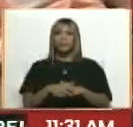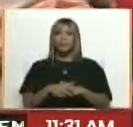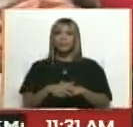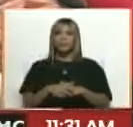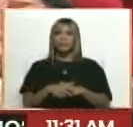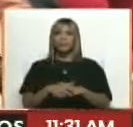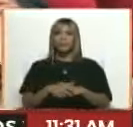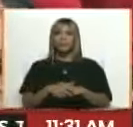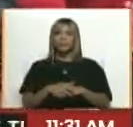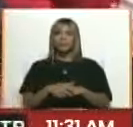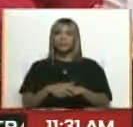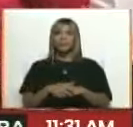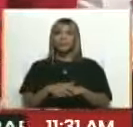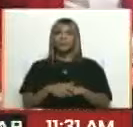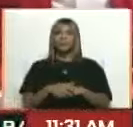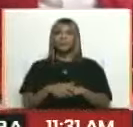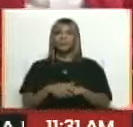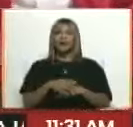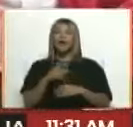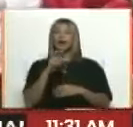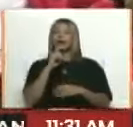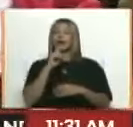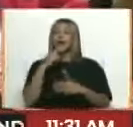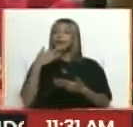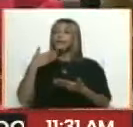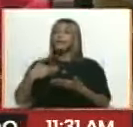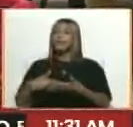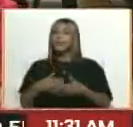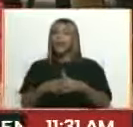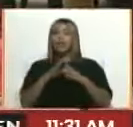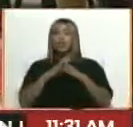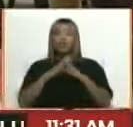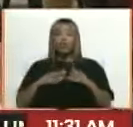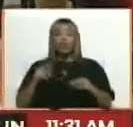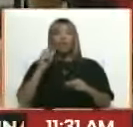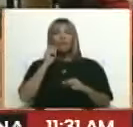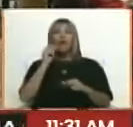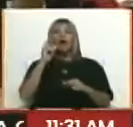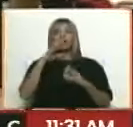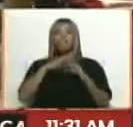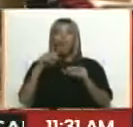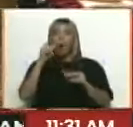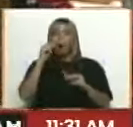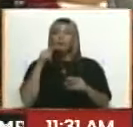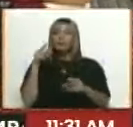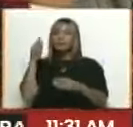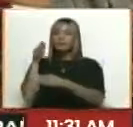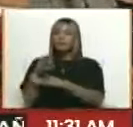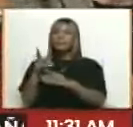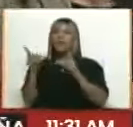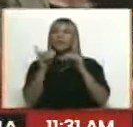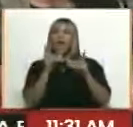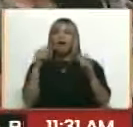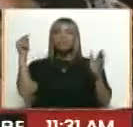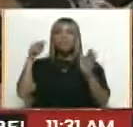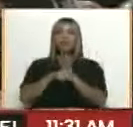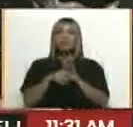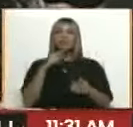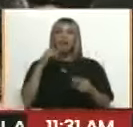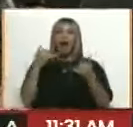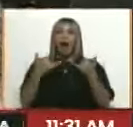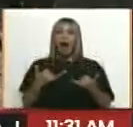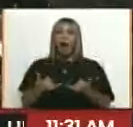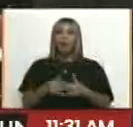Nicolás Maduro Moro, quien nos ha pedido a todos y a todas ir a un diálogo profundo. Diálogo con quienes